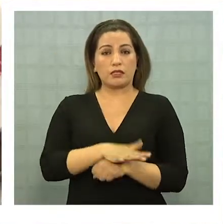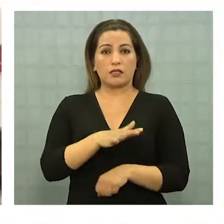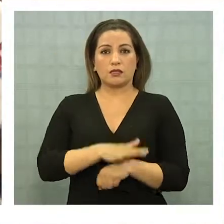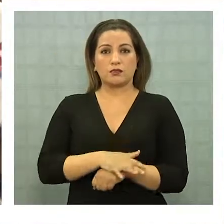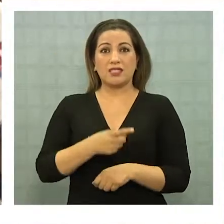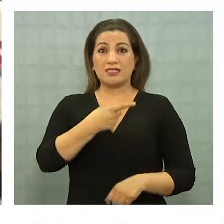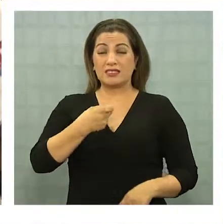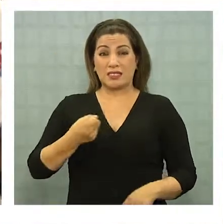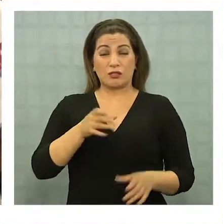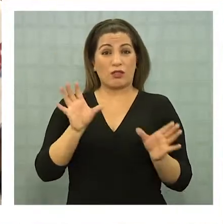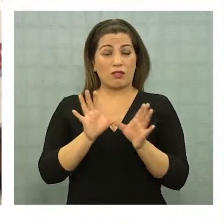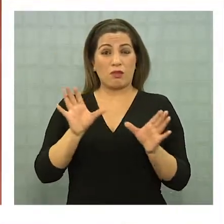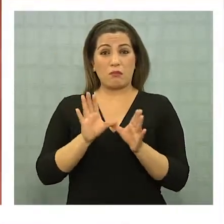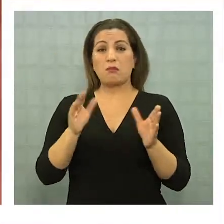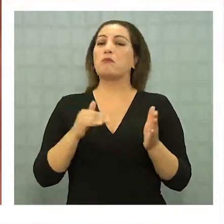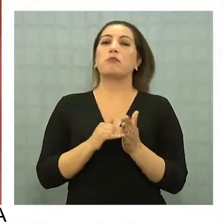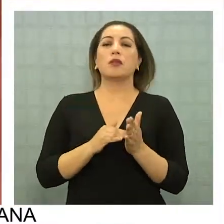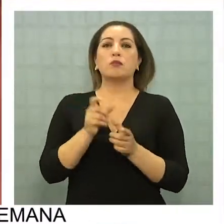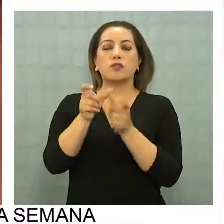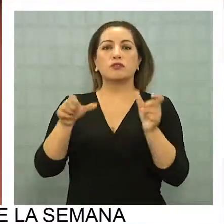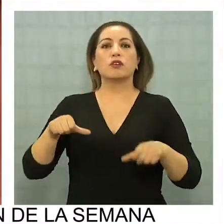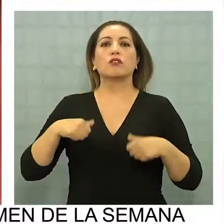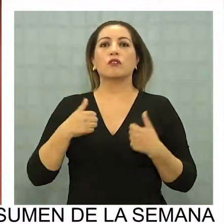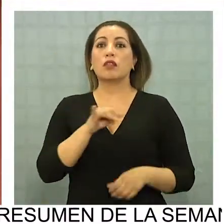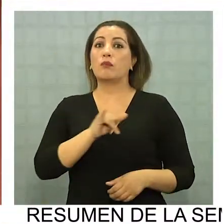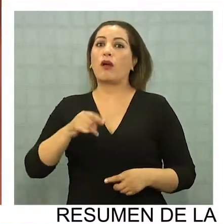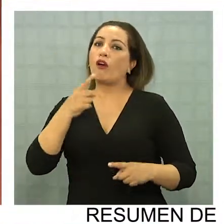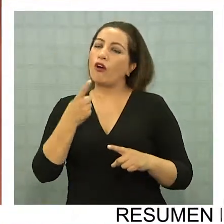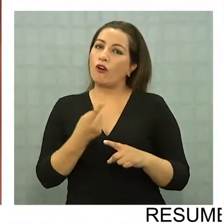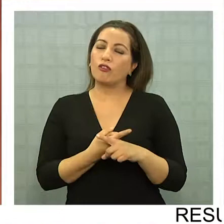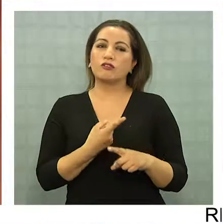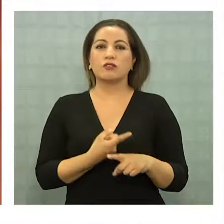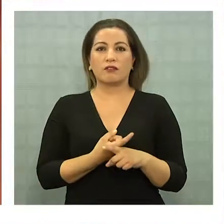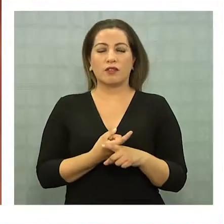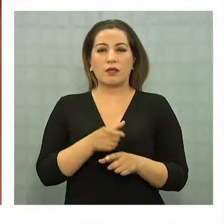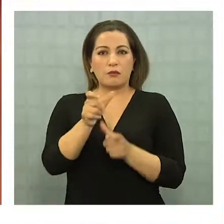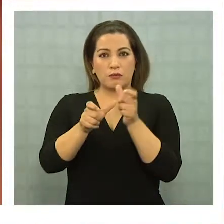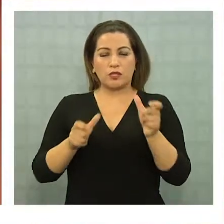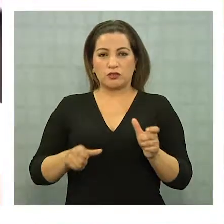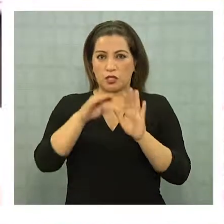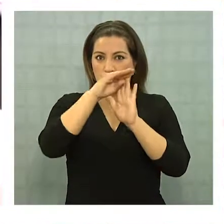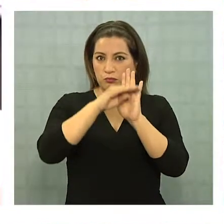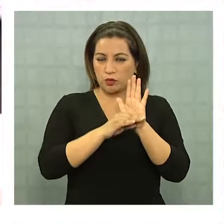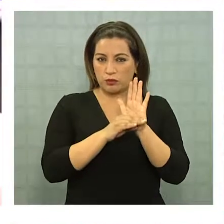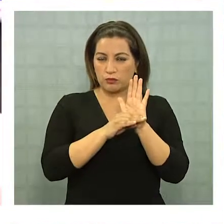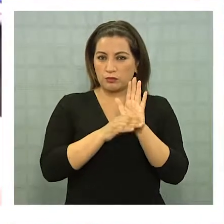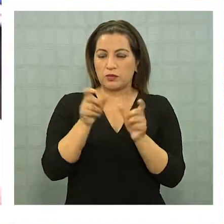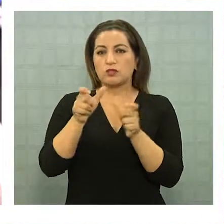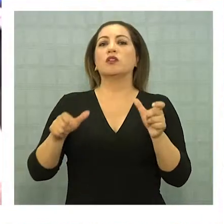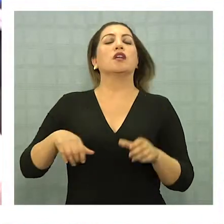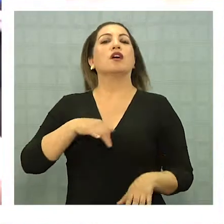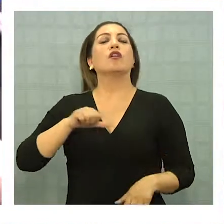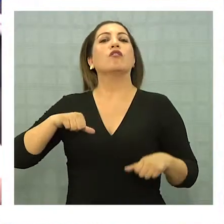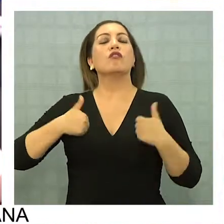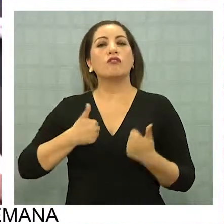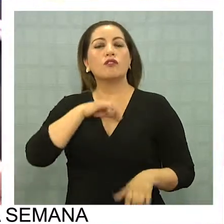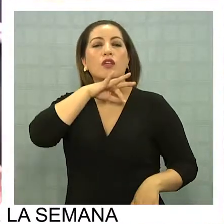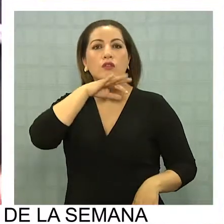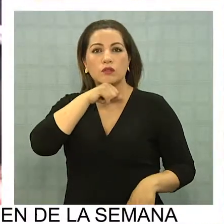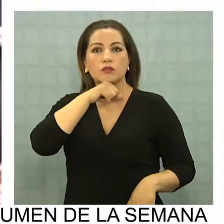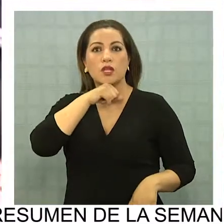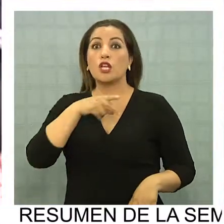Bueno, esos 110.000 jóvenes entran después de unos dos años a educación de personas jóvenes y adultas. Por eso que